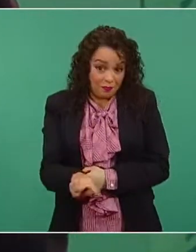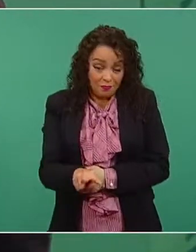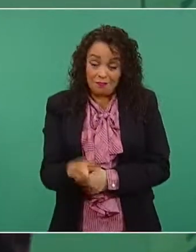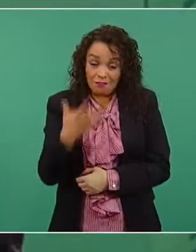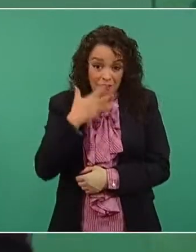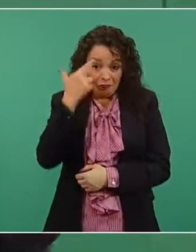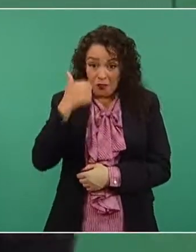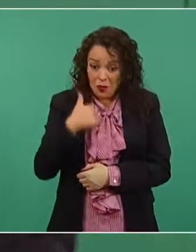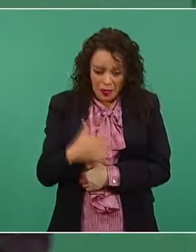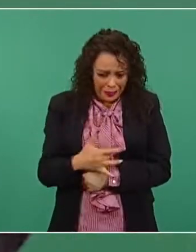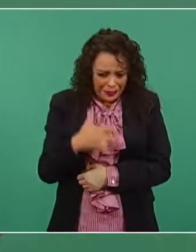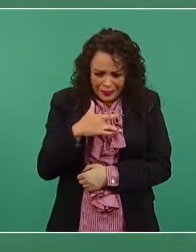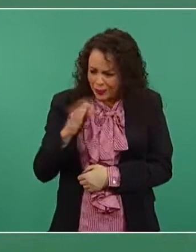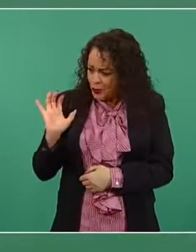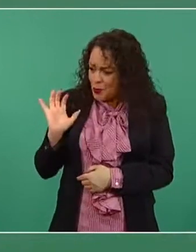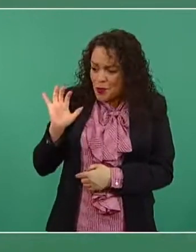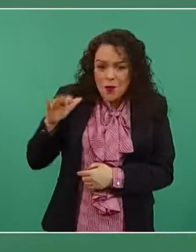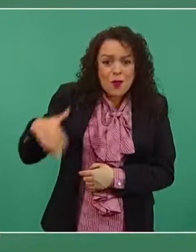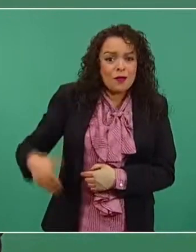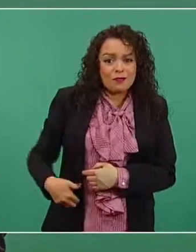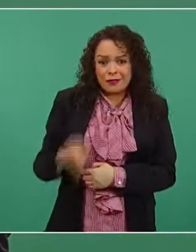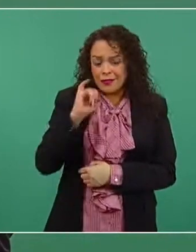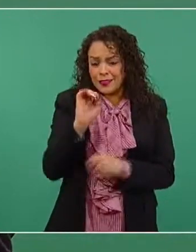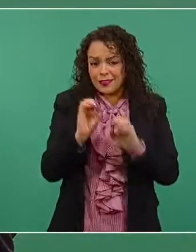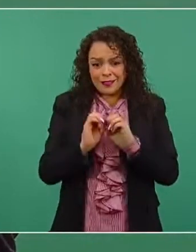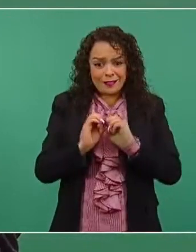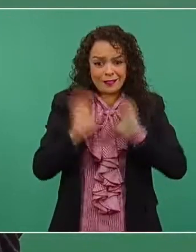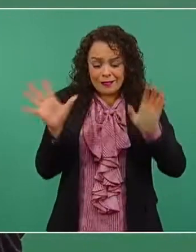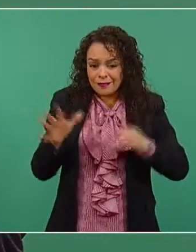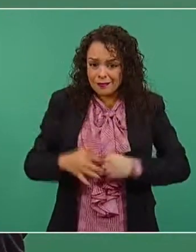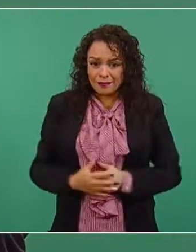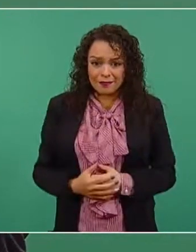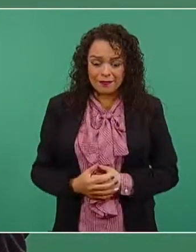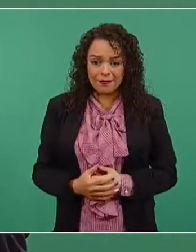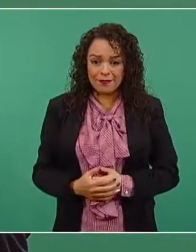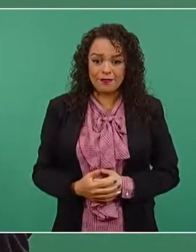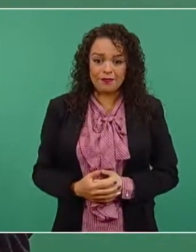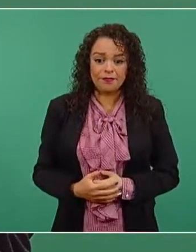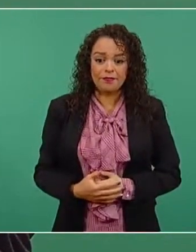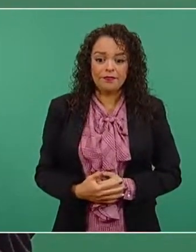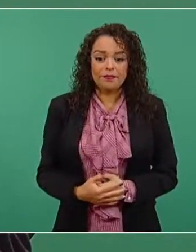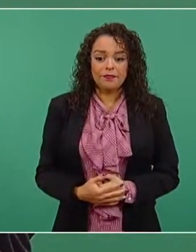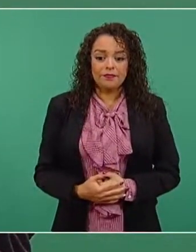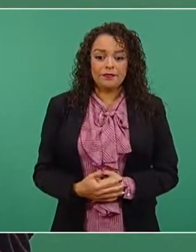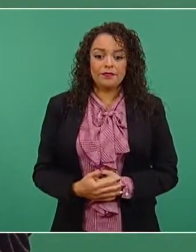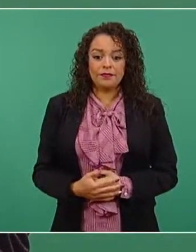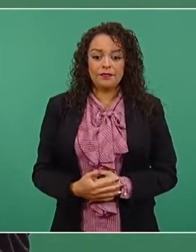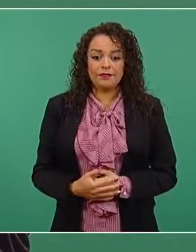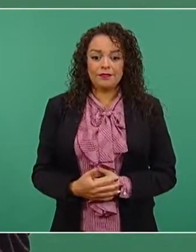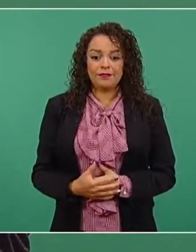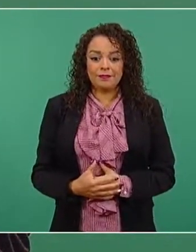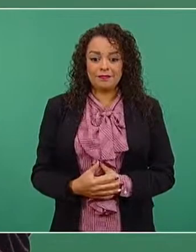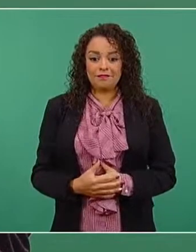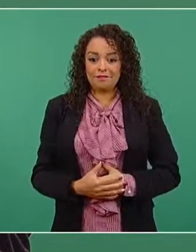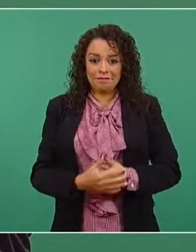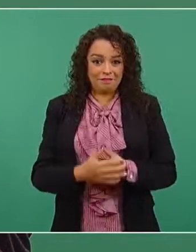muy profundo